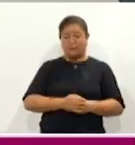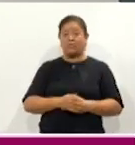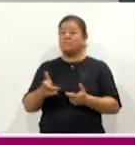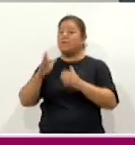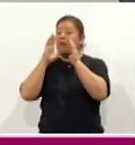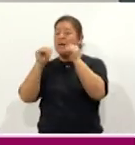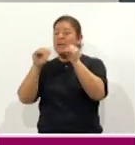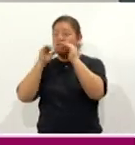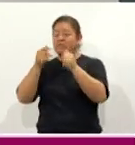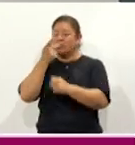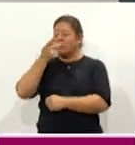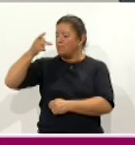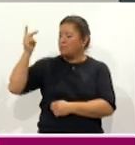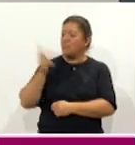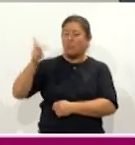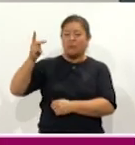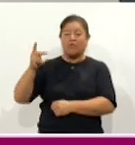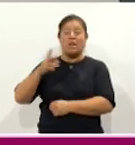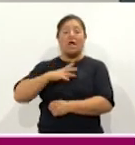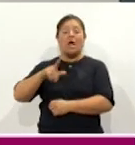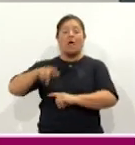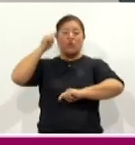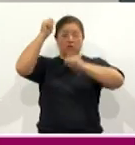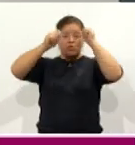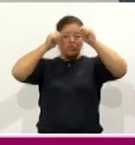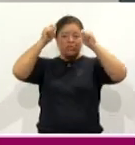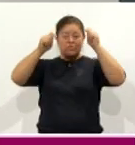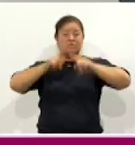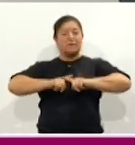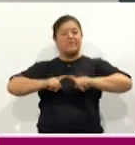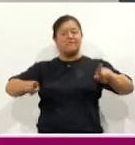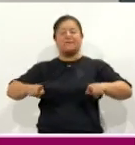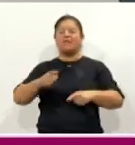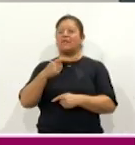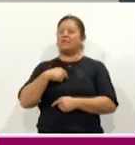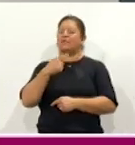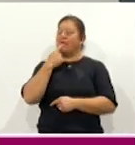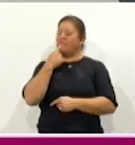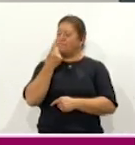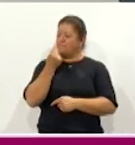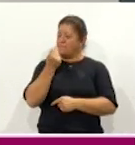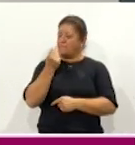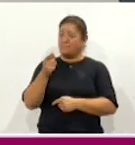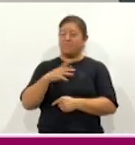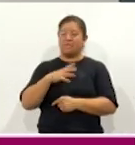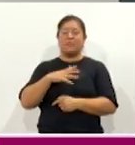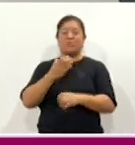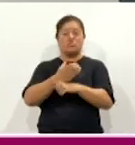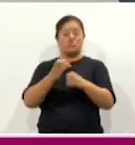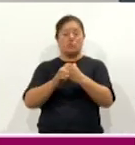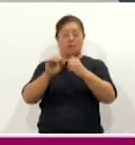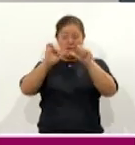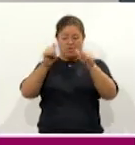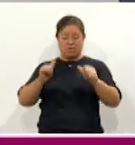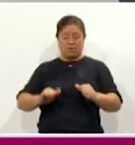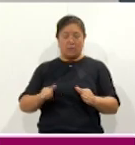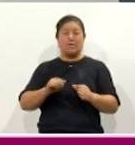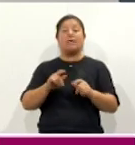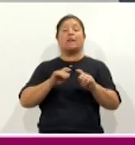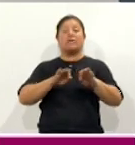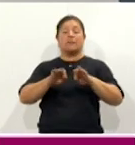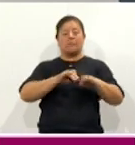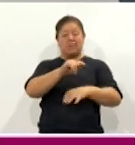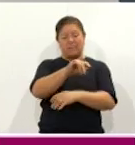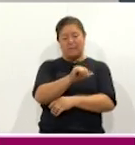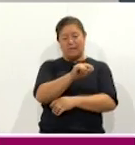que propician un turismo con un nicho diferente de mercado, con productos artesanales elaborados de talavera,